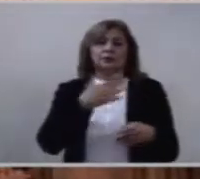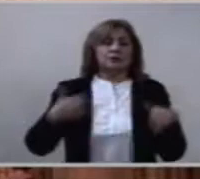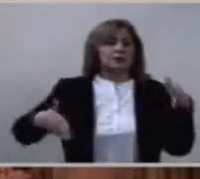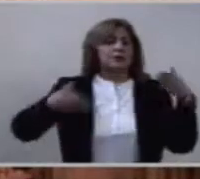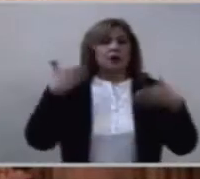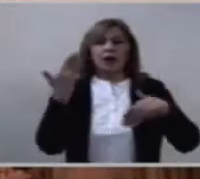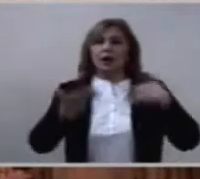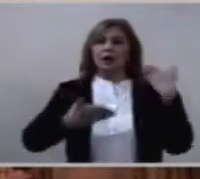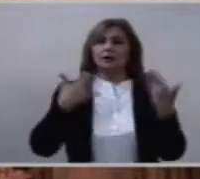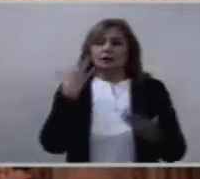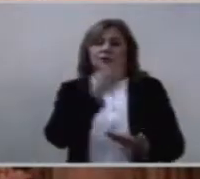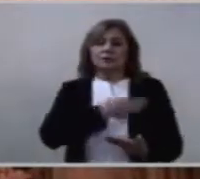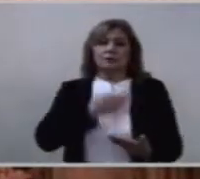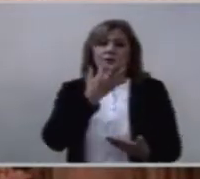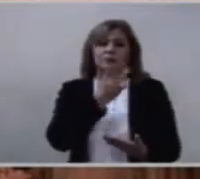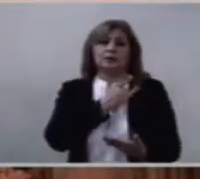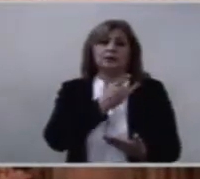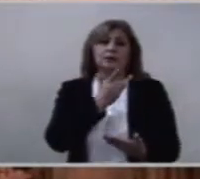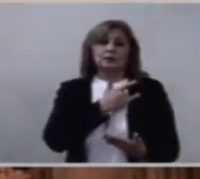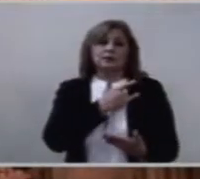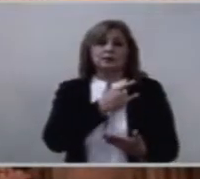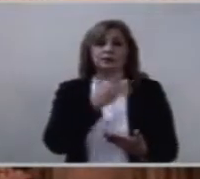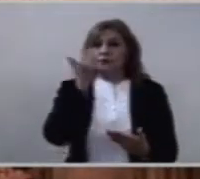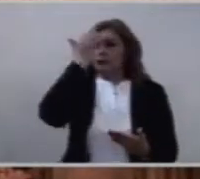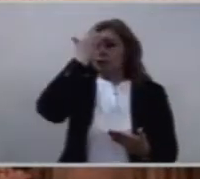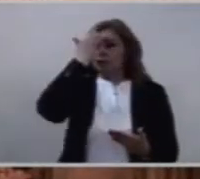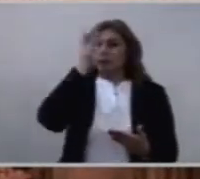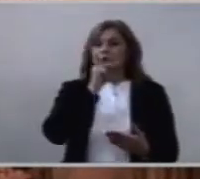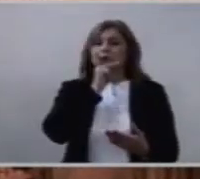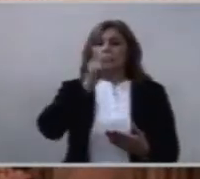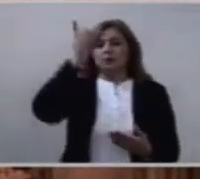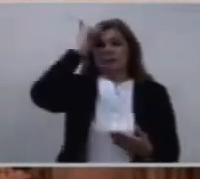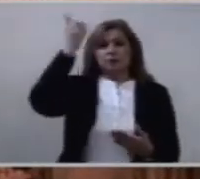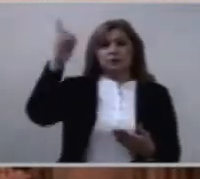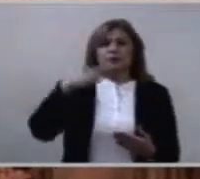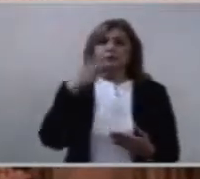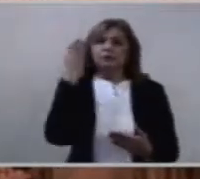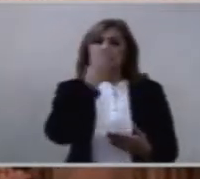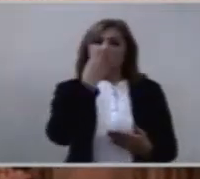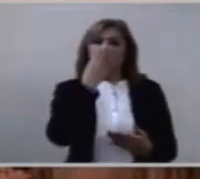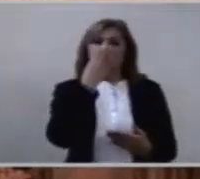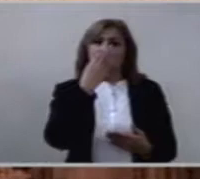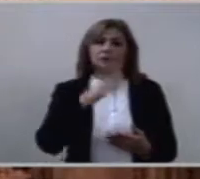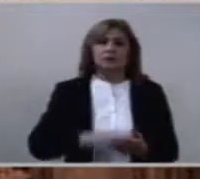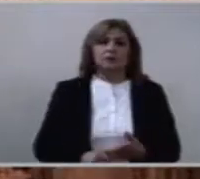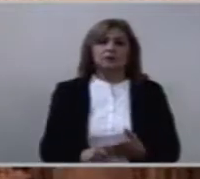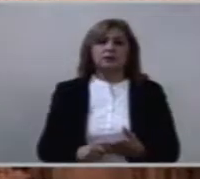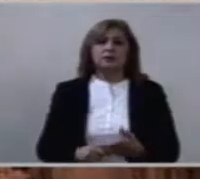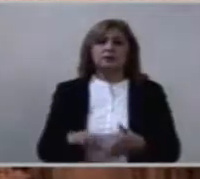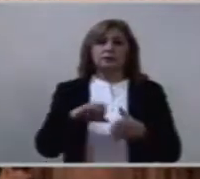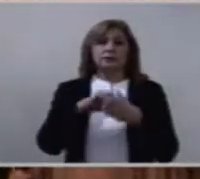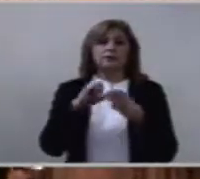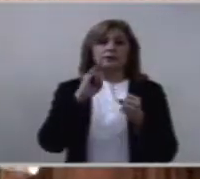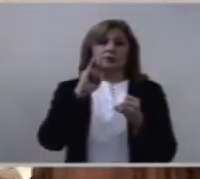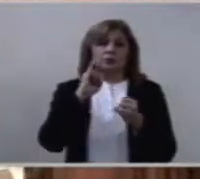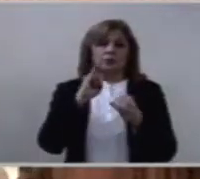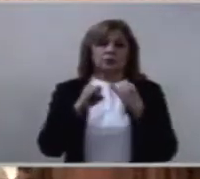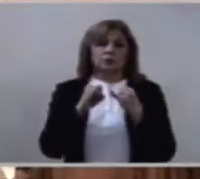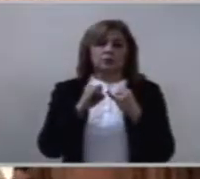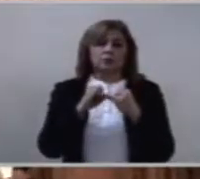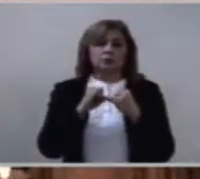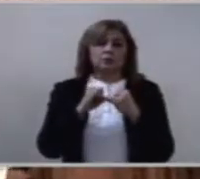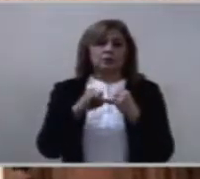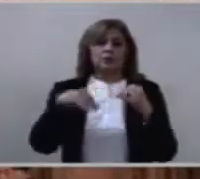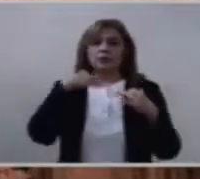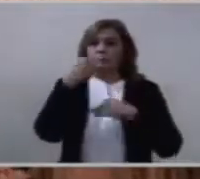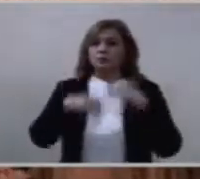Si llegaste en la primera hora o en la última, para todos es lo mismo.